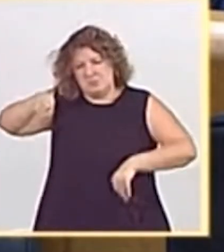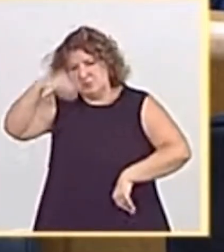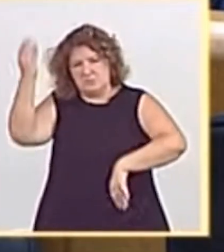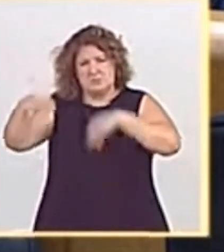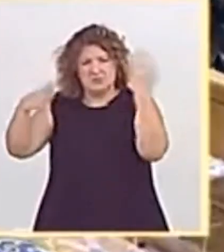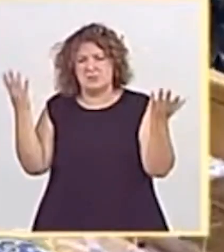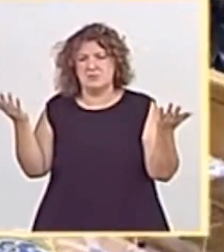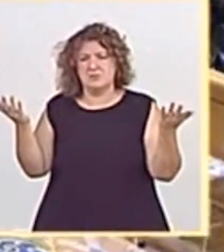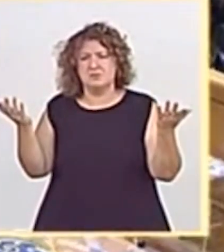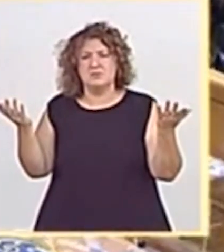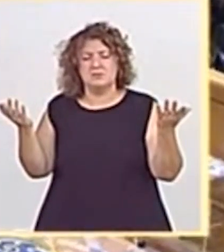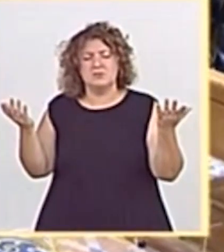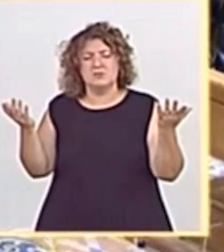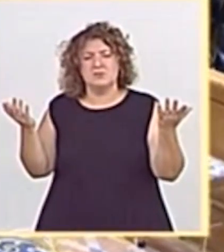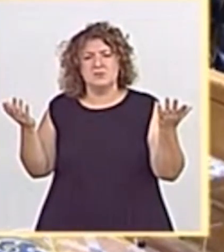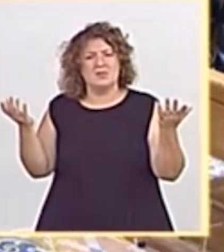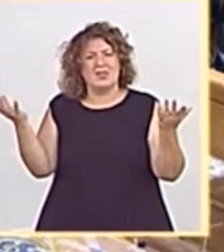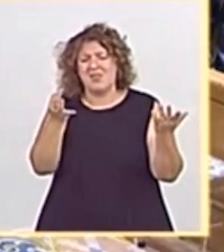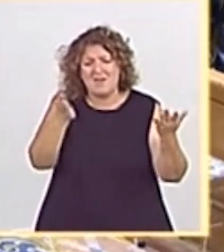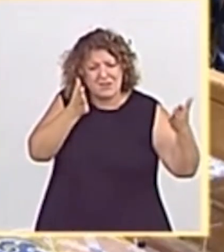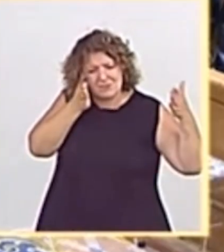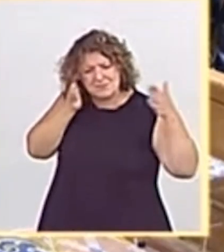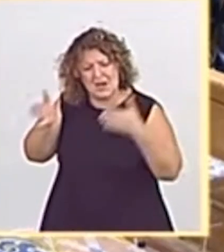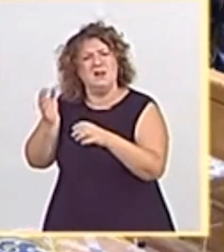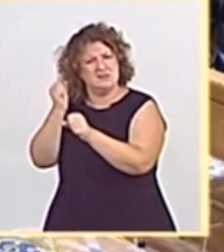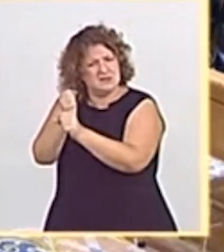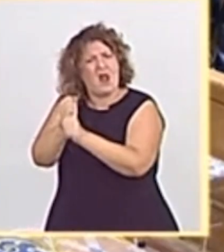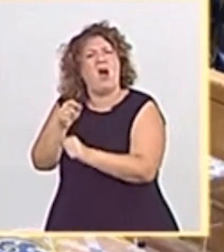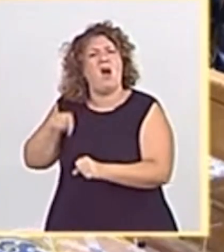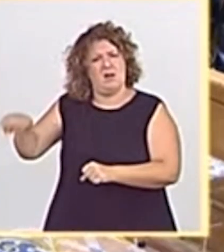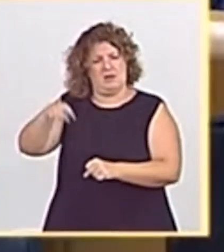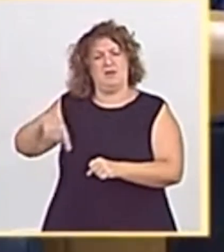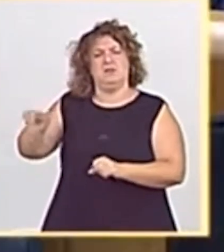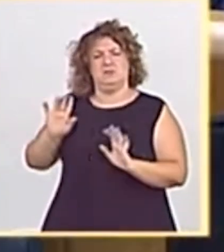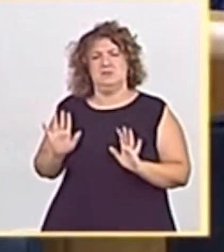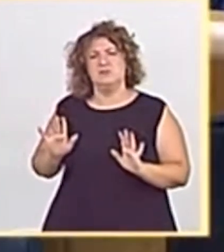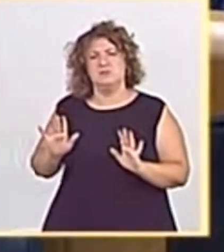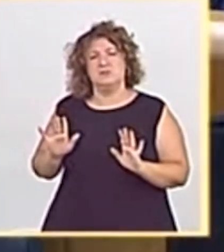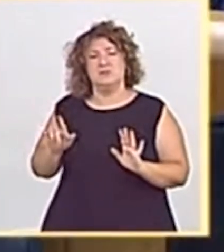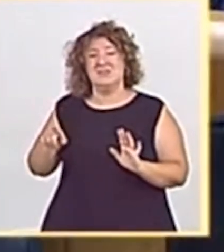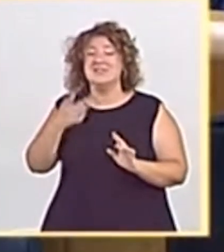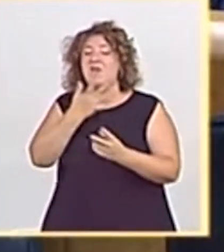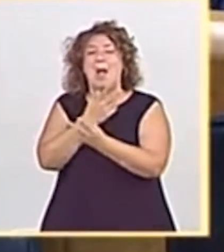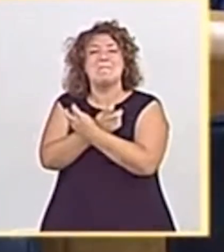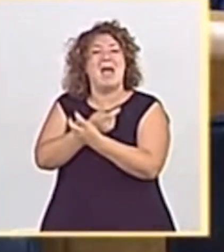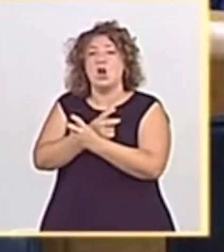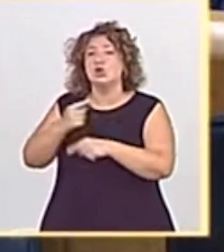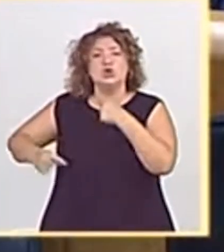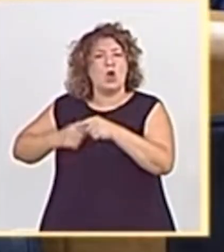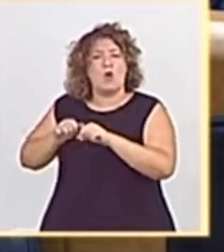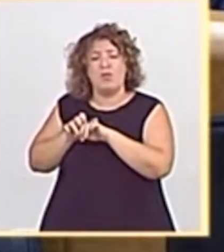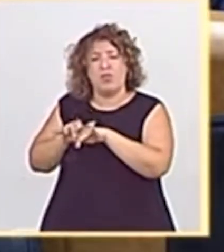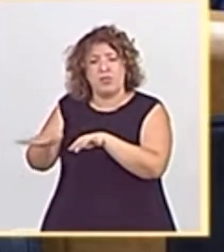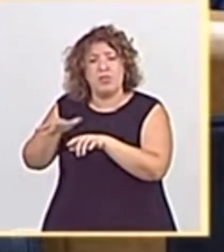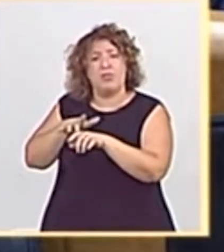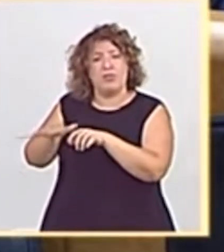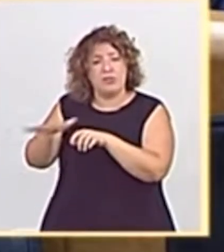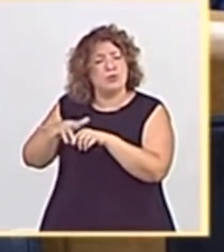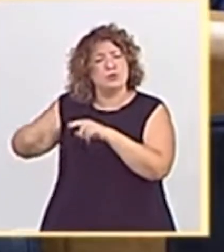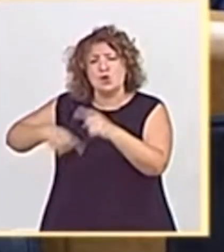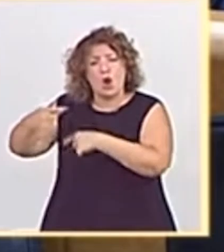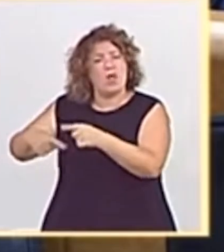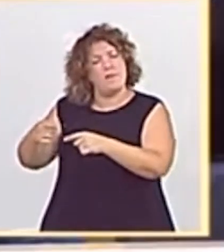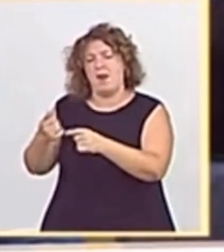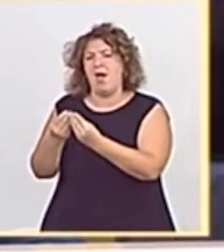se dedique a trabajar para evitar que ese veneno que llega todos los días al mar menor sea